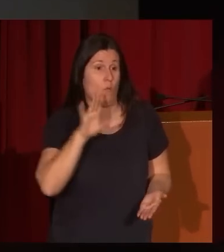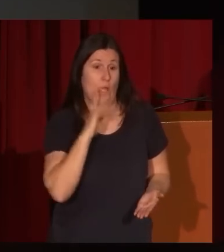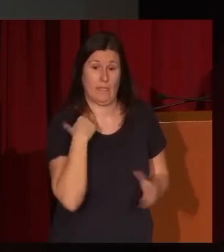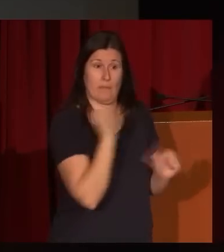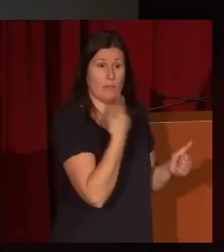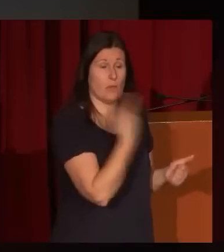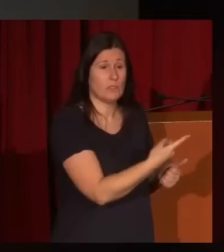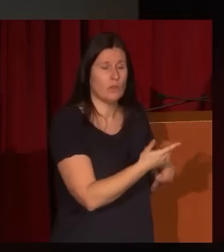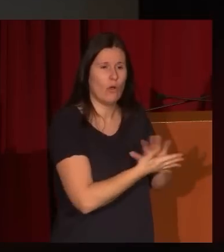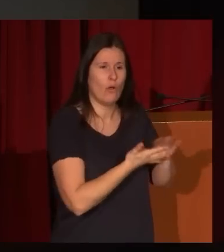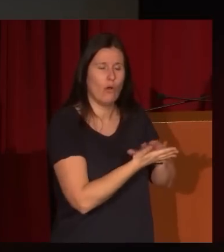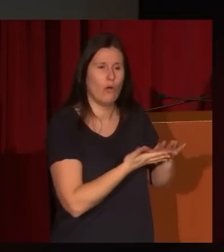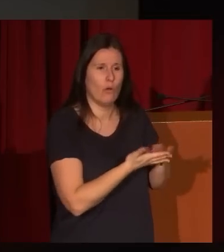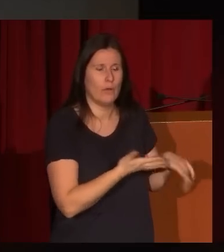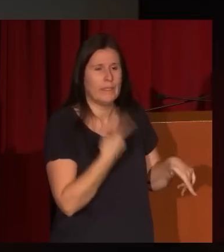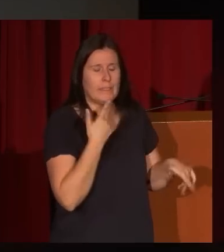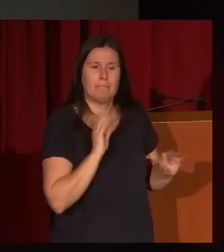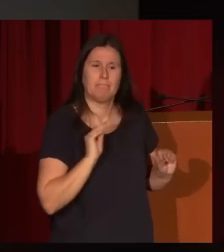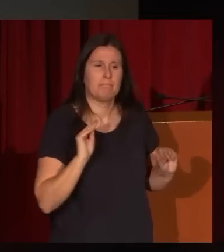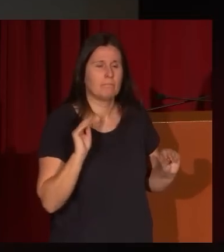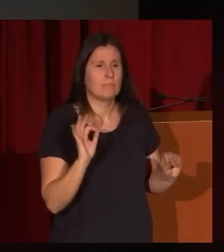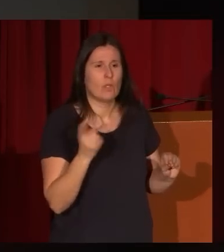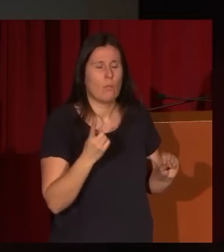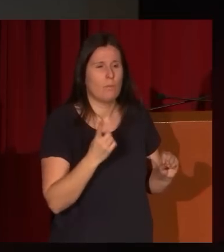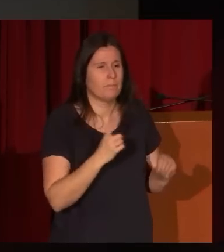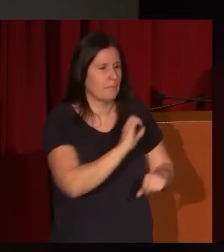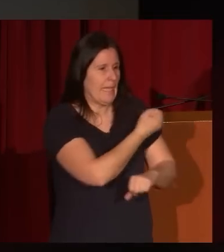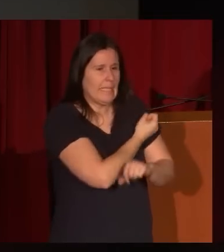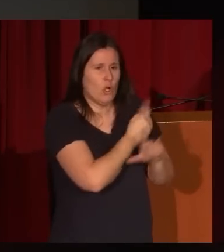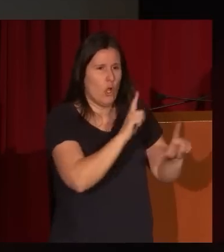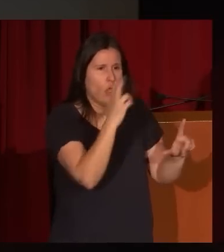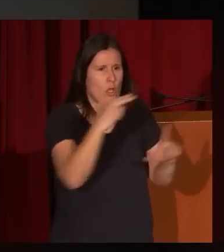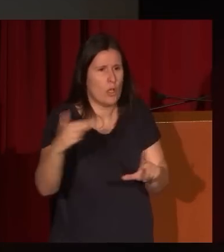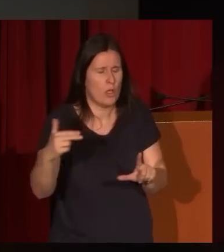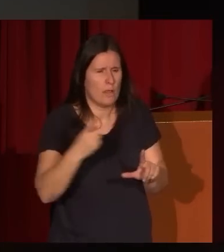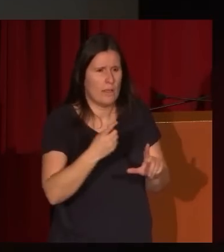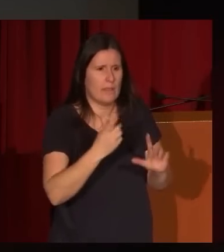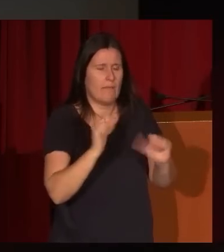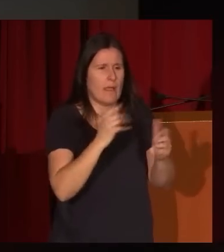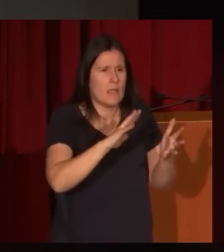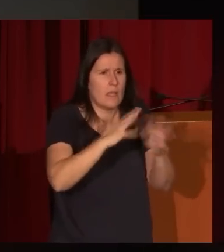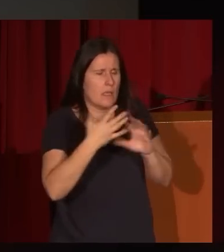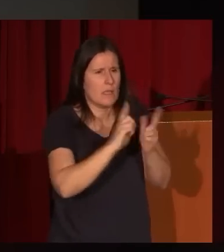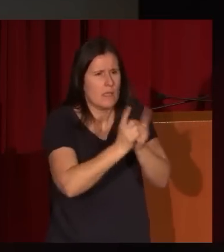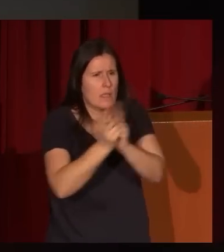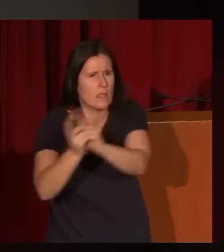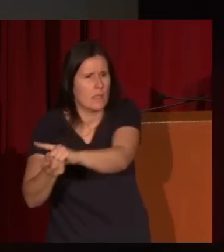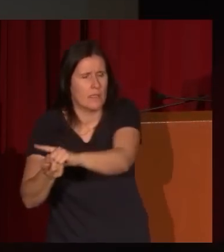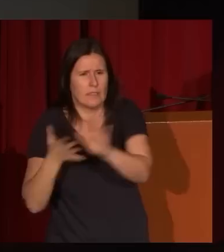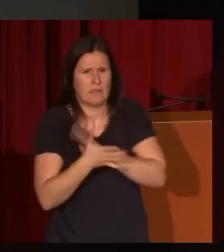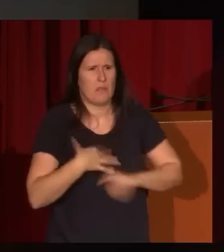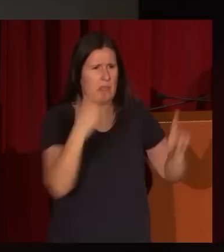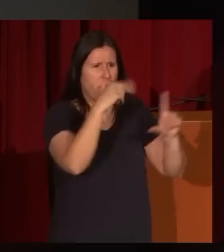dicho al principio, tiene un registro absolutamente camaleónico que es capaz de pintar